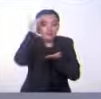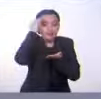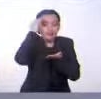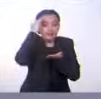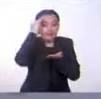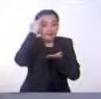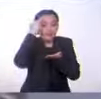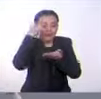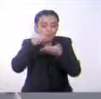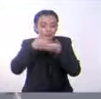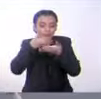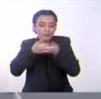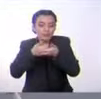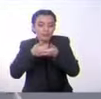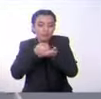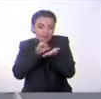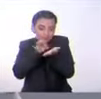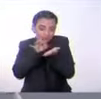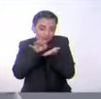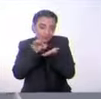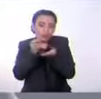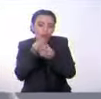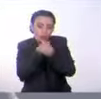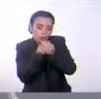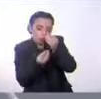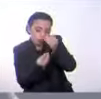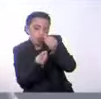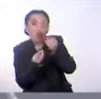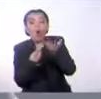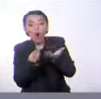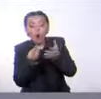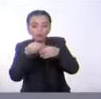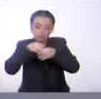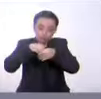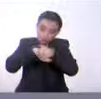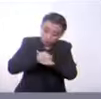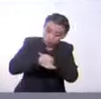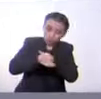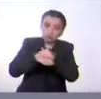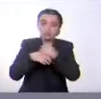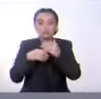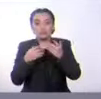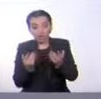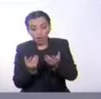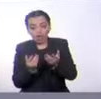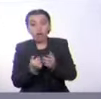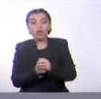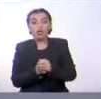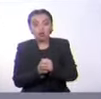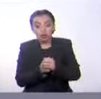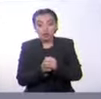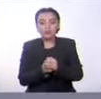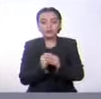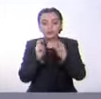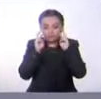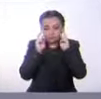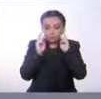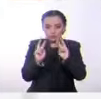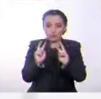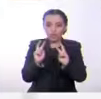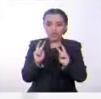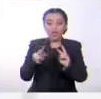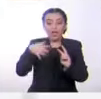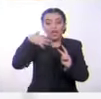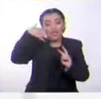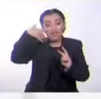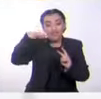reproducen los insectos, muchos de ellos causantes de enfermedades o vectores de enfermedades,